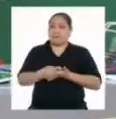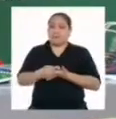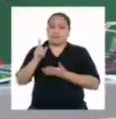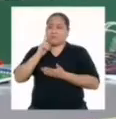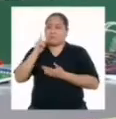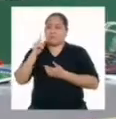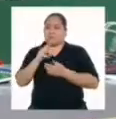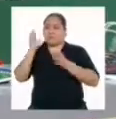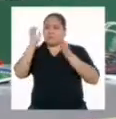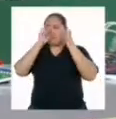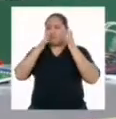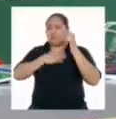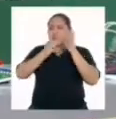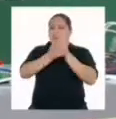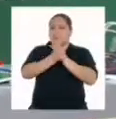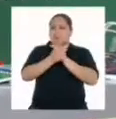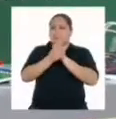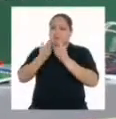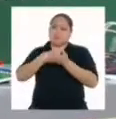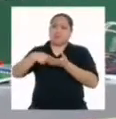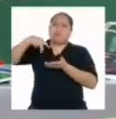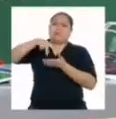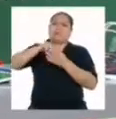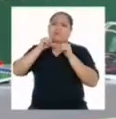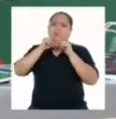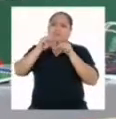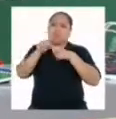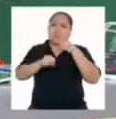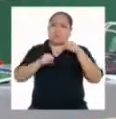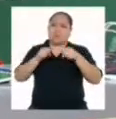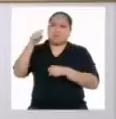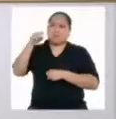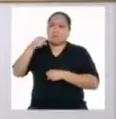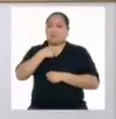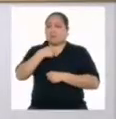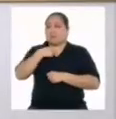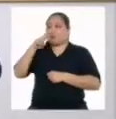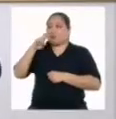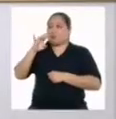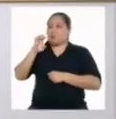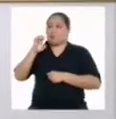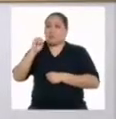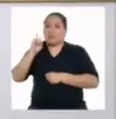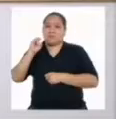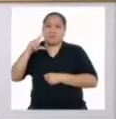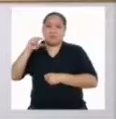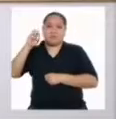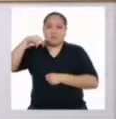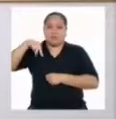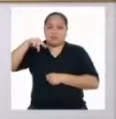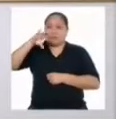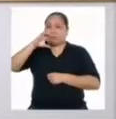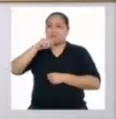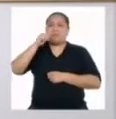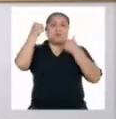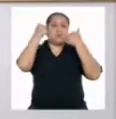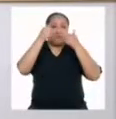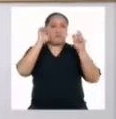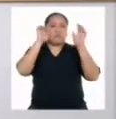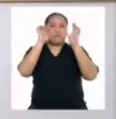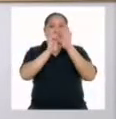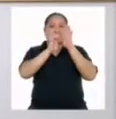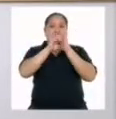dudo de mis habilidades y me levanto y sigo pedaleando. No, para mí eso es resiliencia. Has dado un muy buen ejemplo.